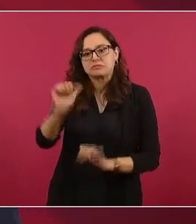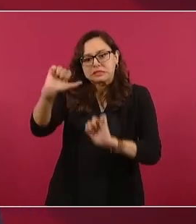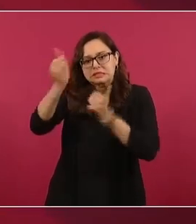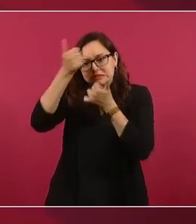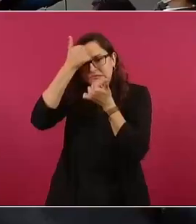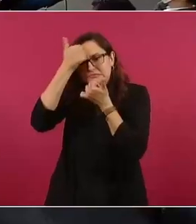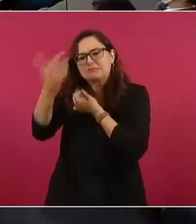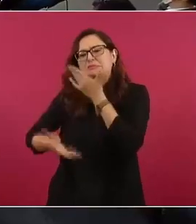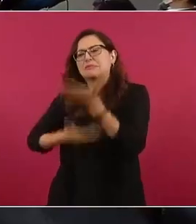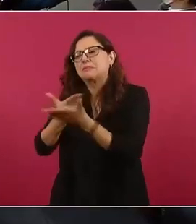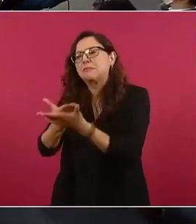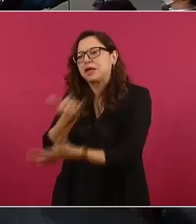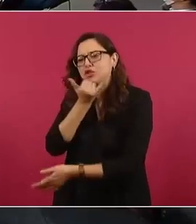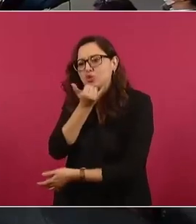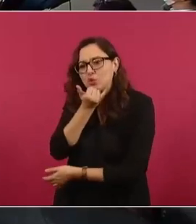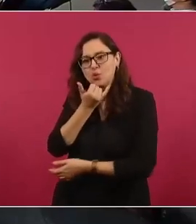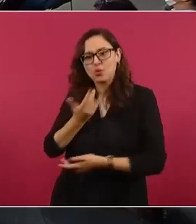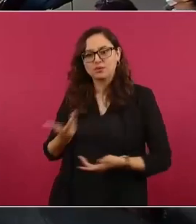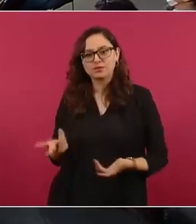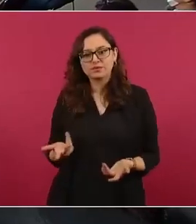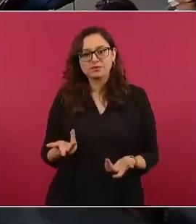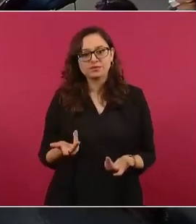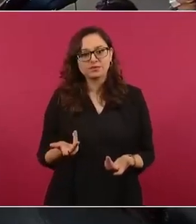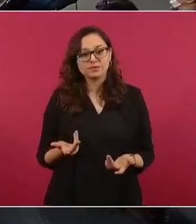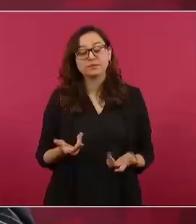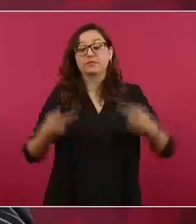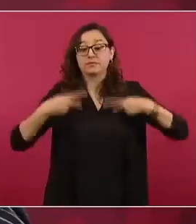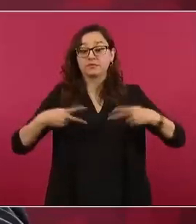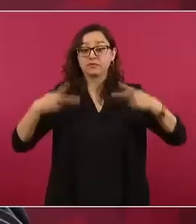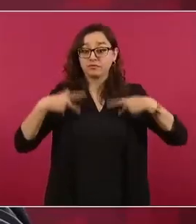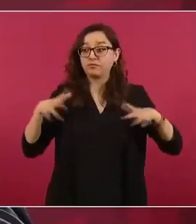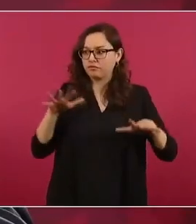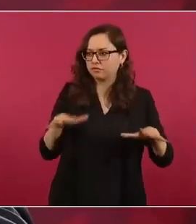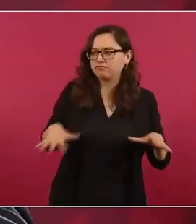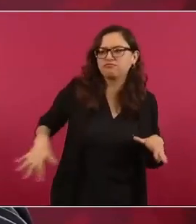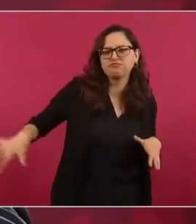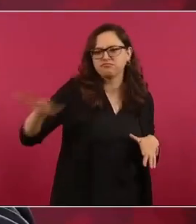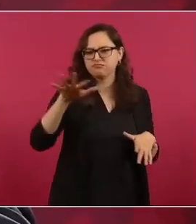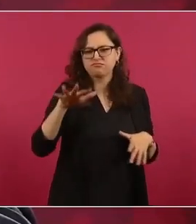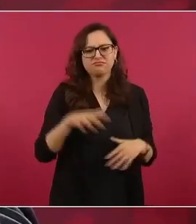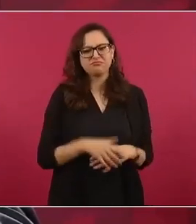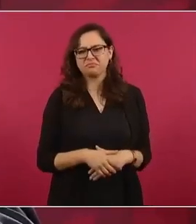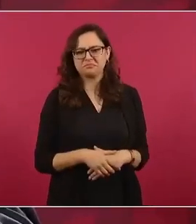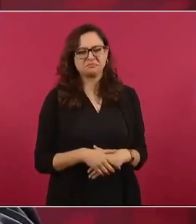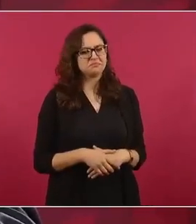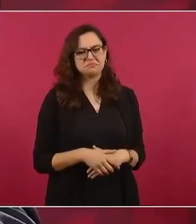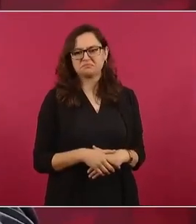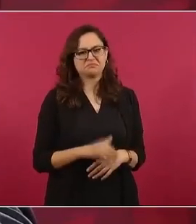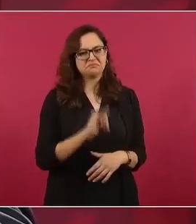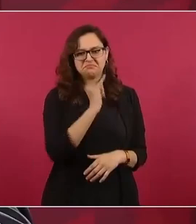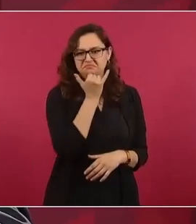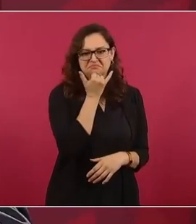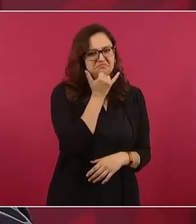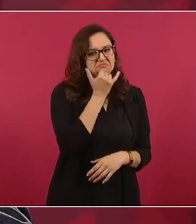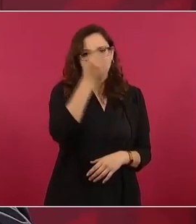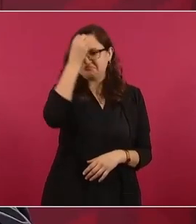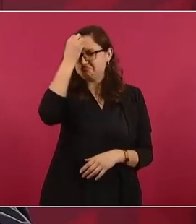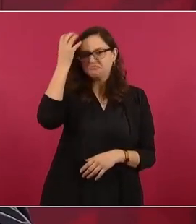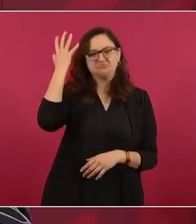Cuando hablan ni perdón, digo, olvido no, perdón sí,